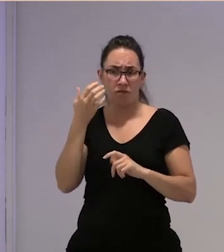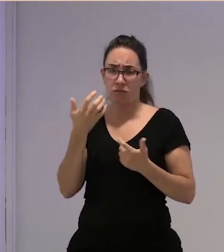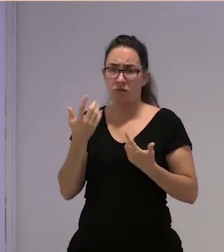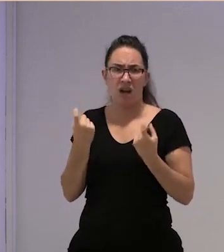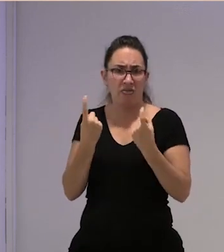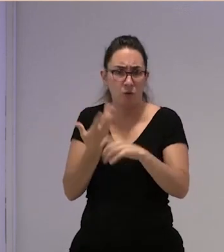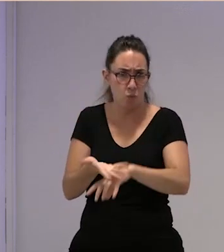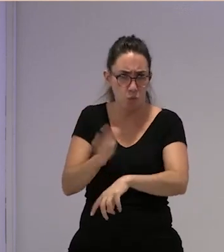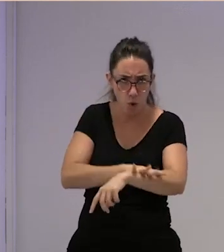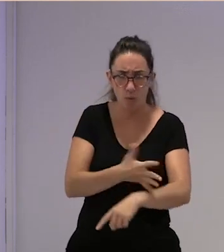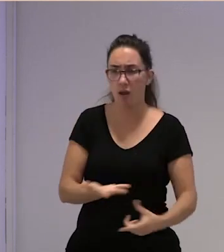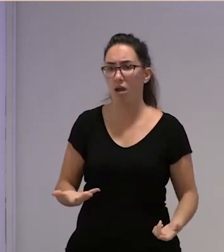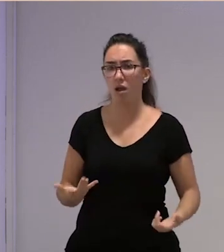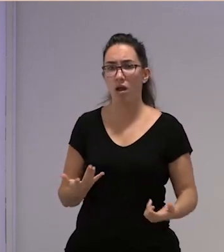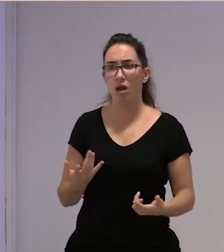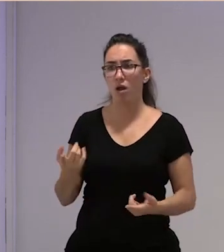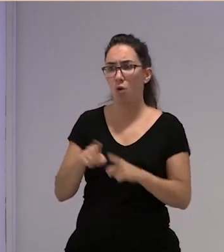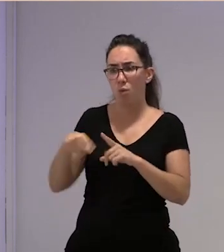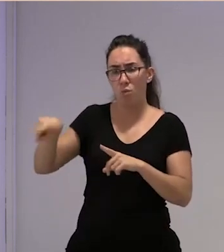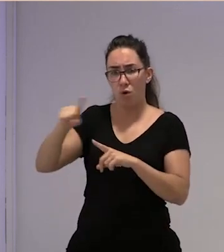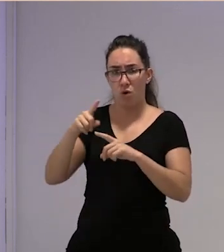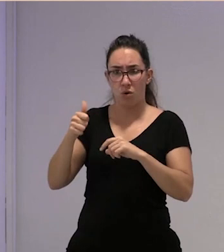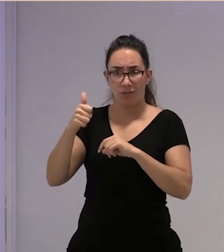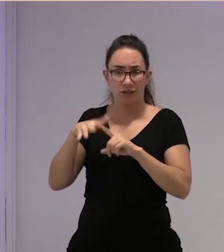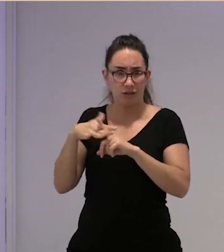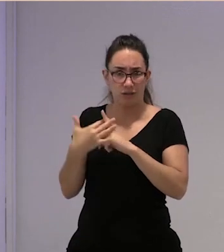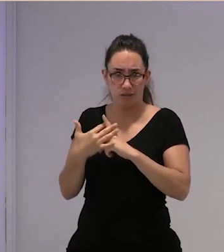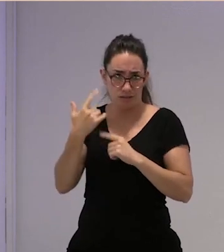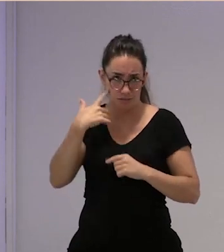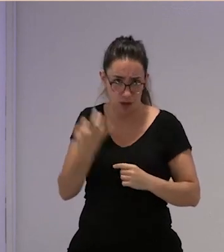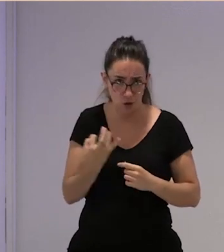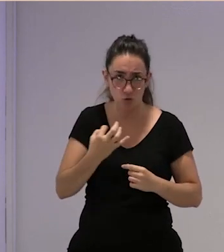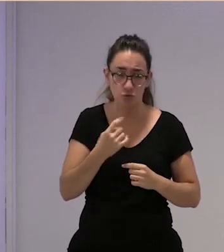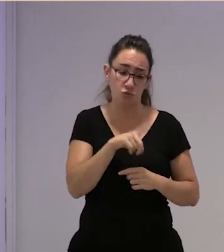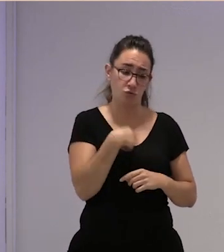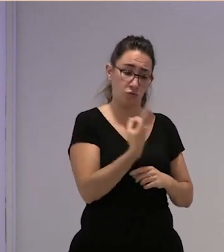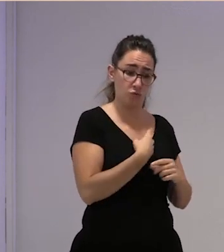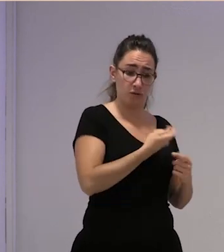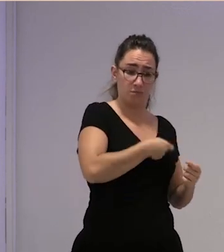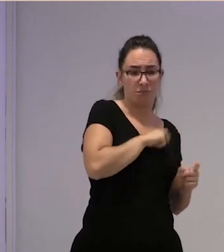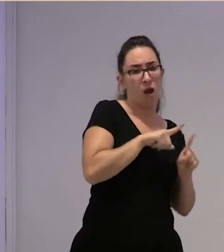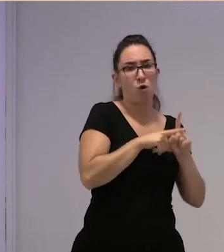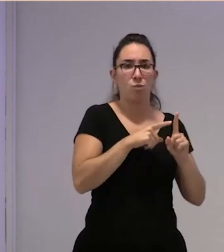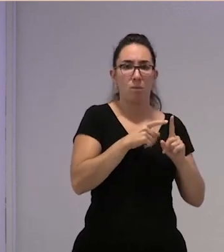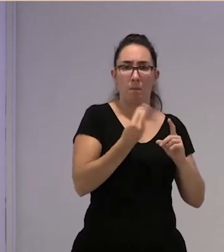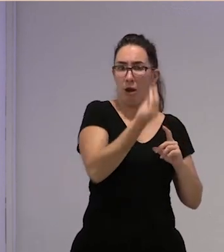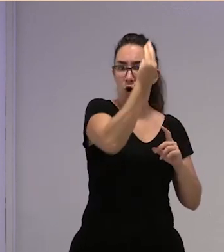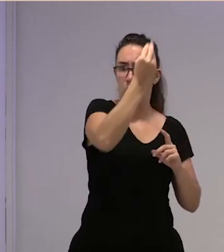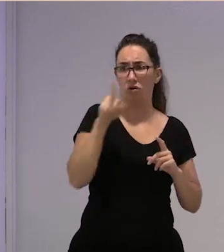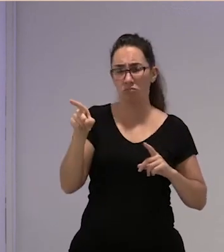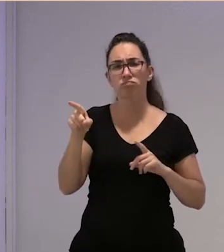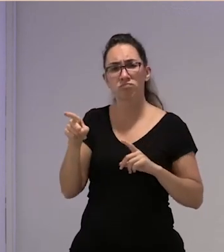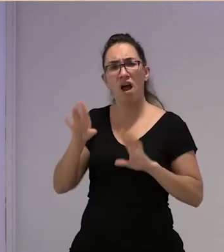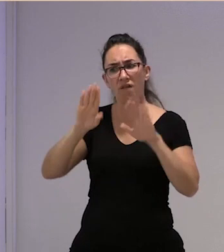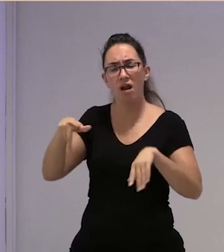que las mujeres que vivimos aquí y que al fin y al cabo al lado de ellas somos unas privilegiadas fueron capaces de eso y